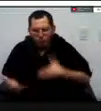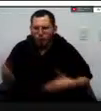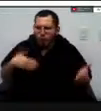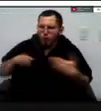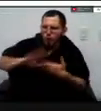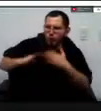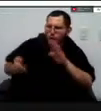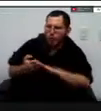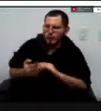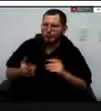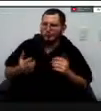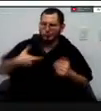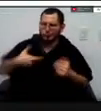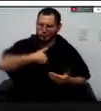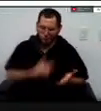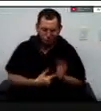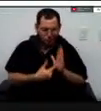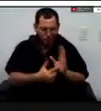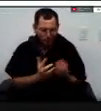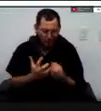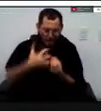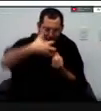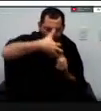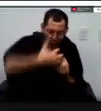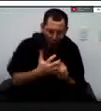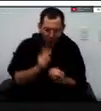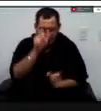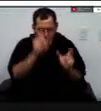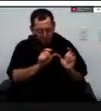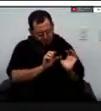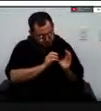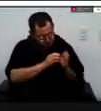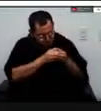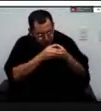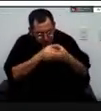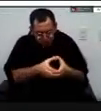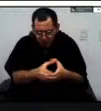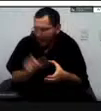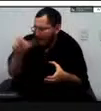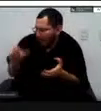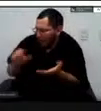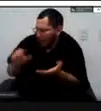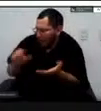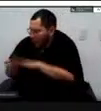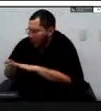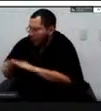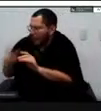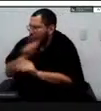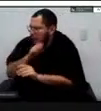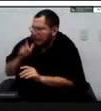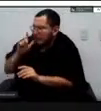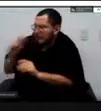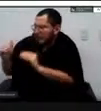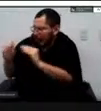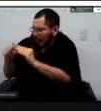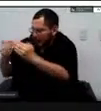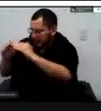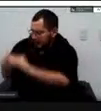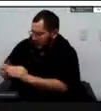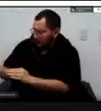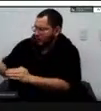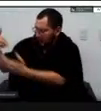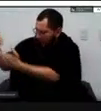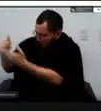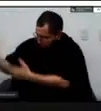la maquinaria con el equipo de personas que tenemos tanto de un lado como de otro ha sido muy valioso pues realmente esta ha sido